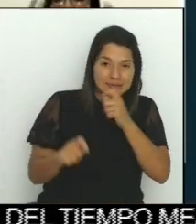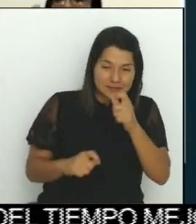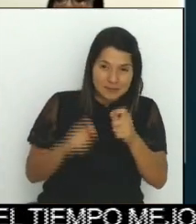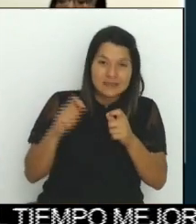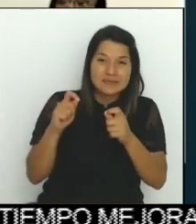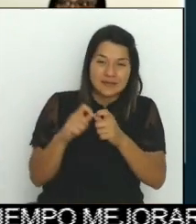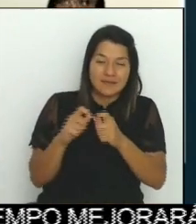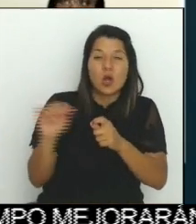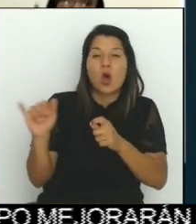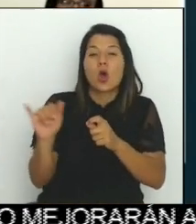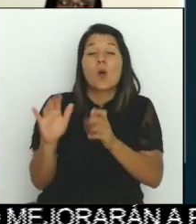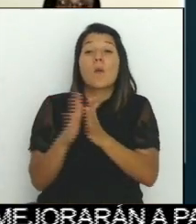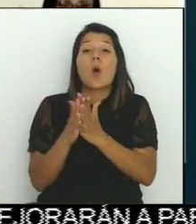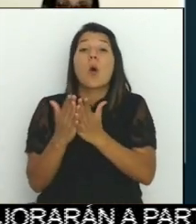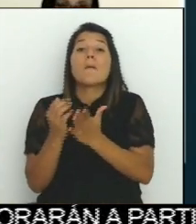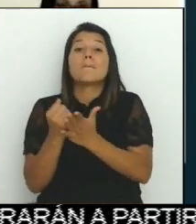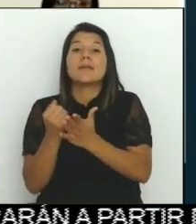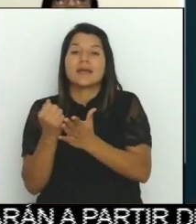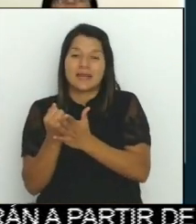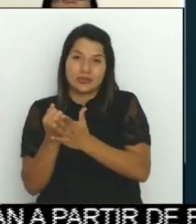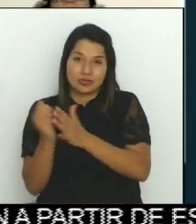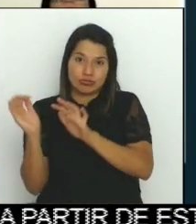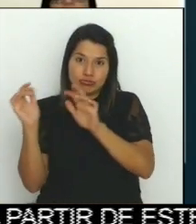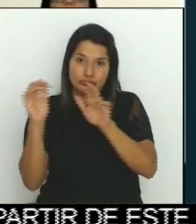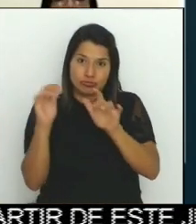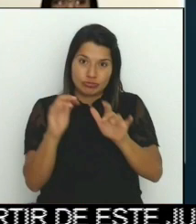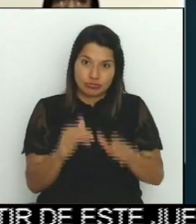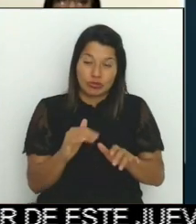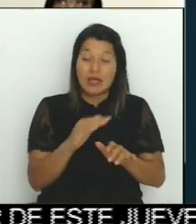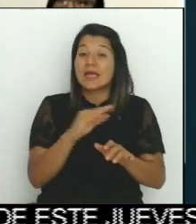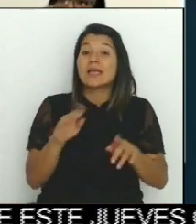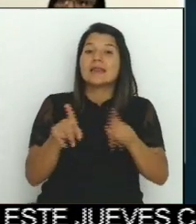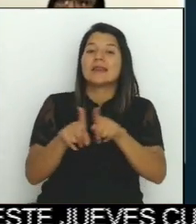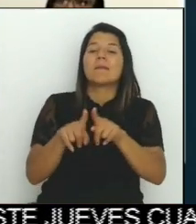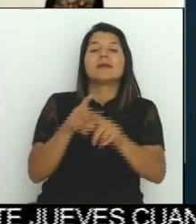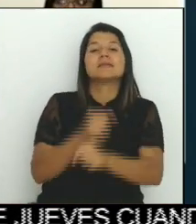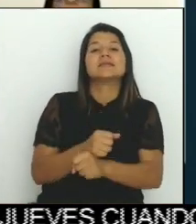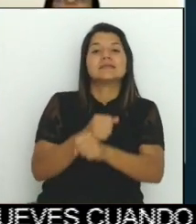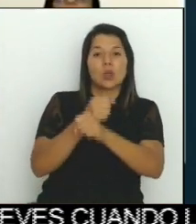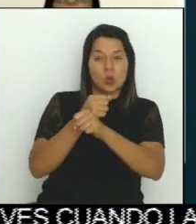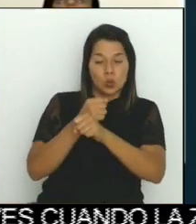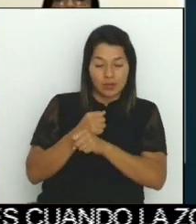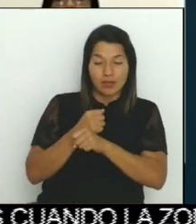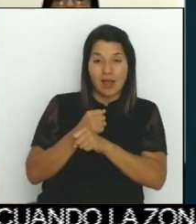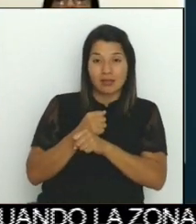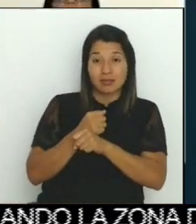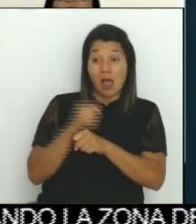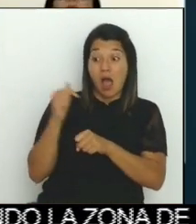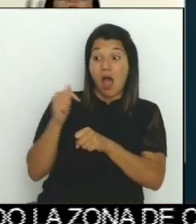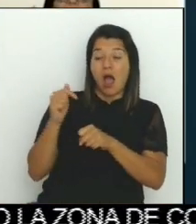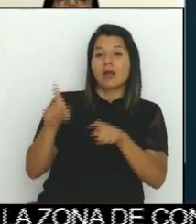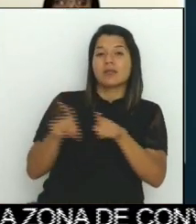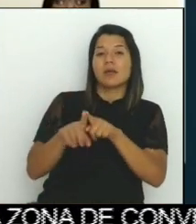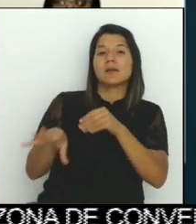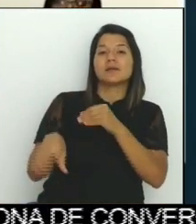y seguridad en sentido amplio, incluyendo la ciberseguridad.